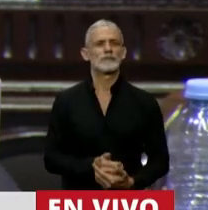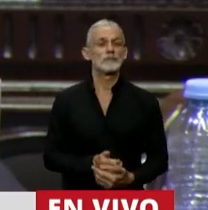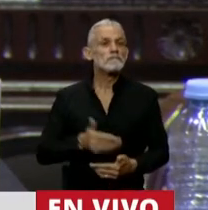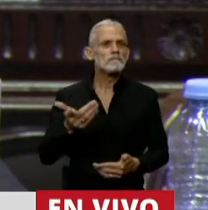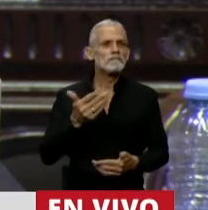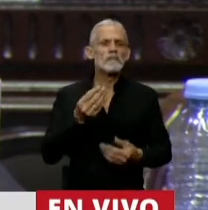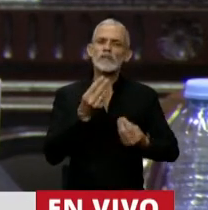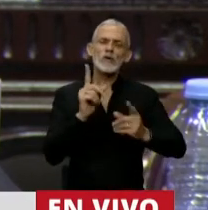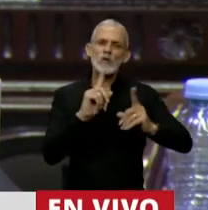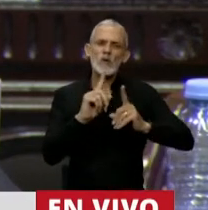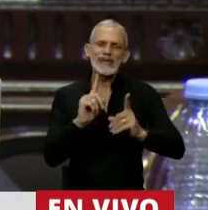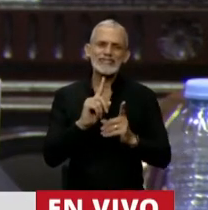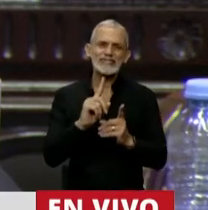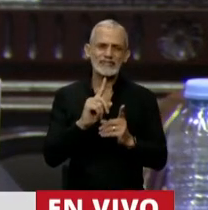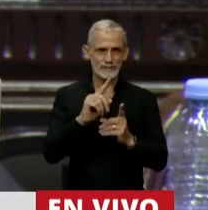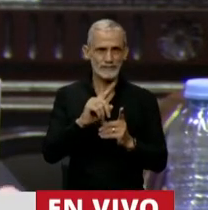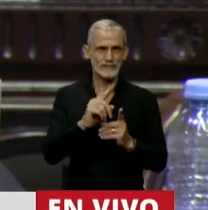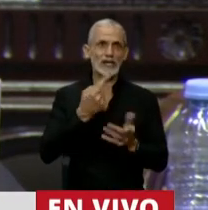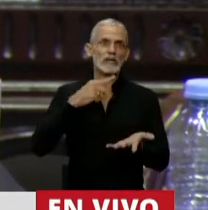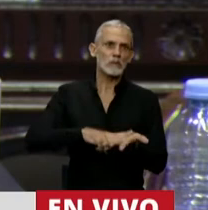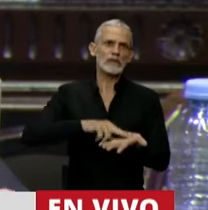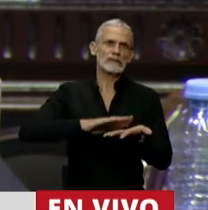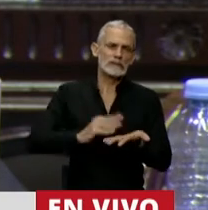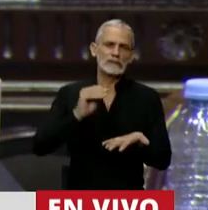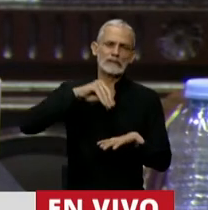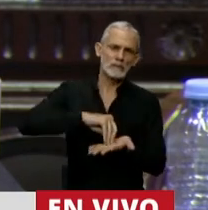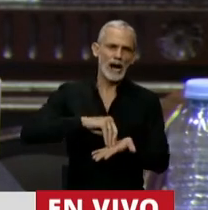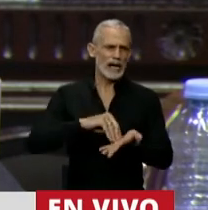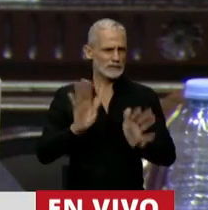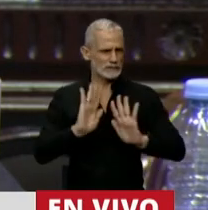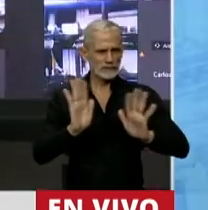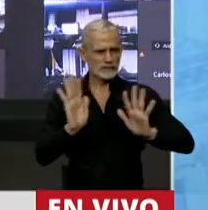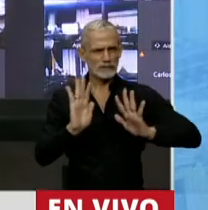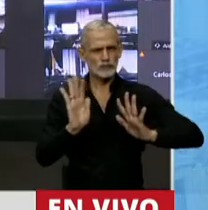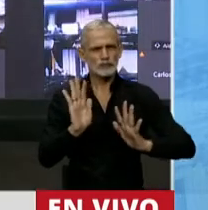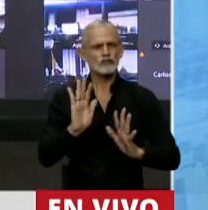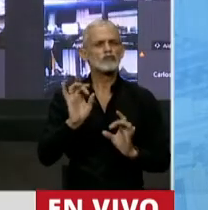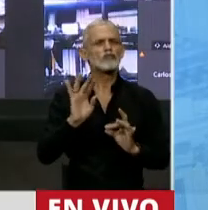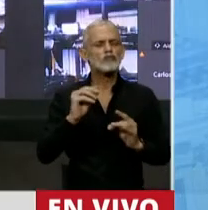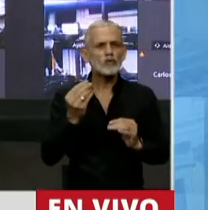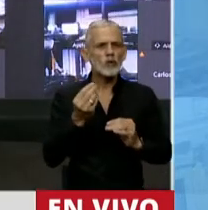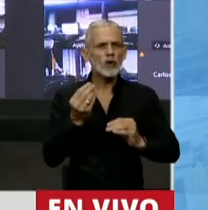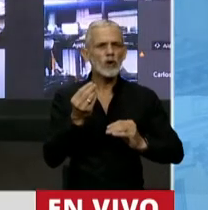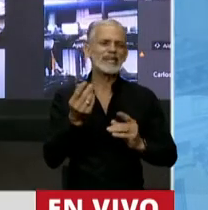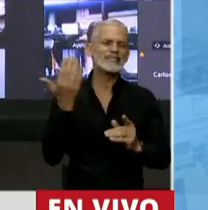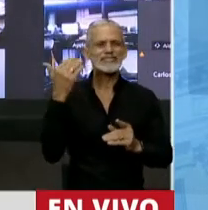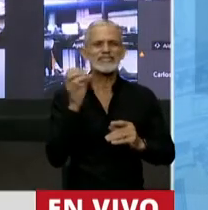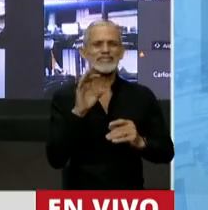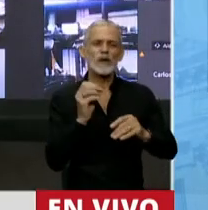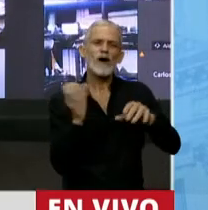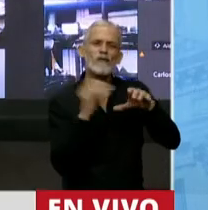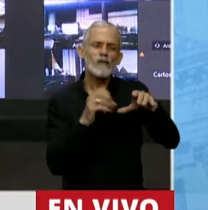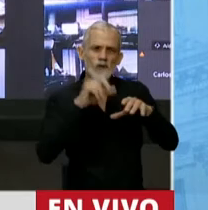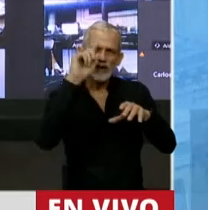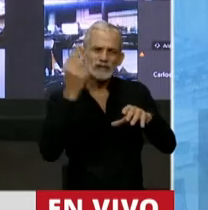que no se trata de reimplantar o de reestablecer el impuesto llamado Fondo Nacional de